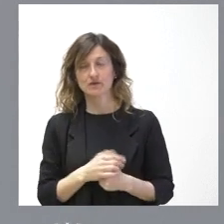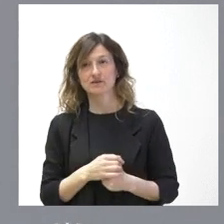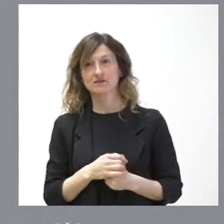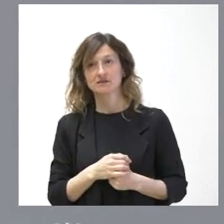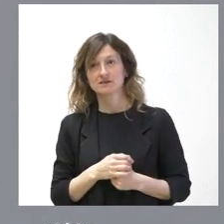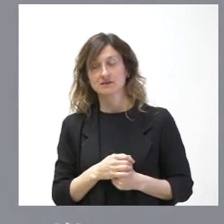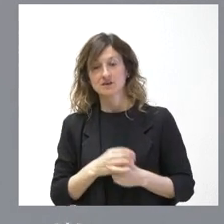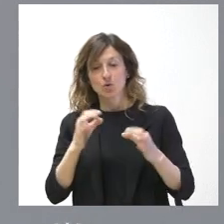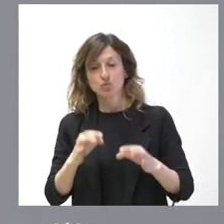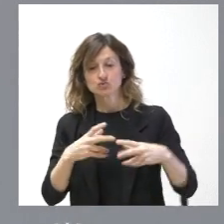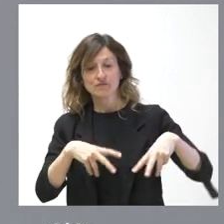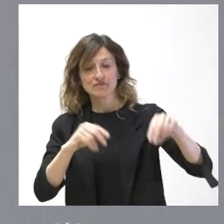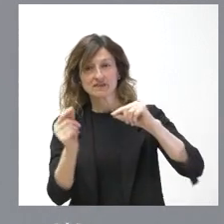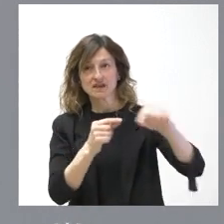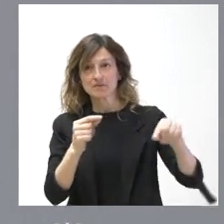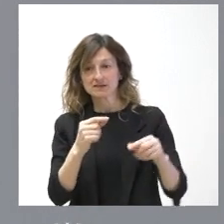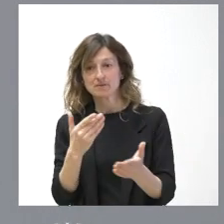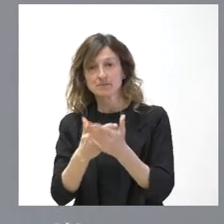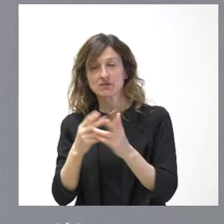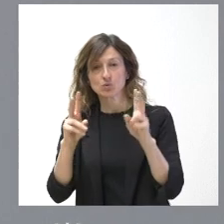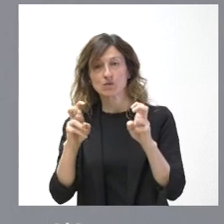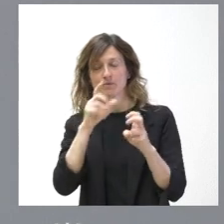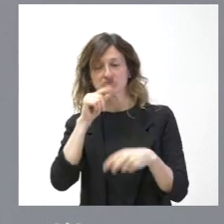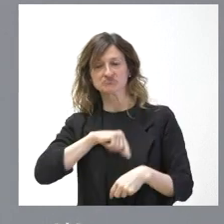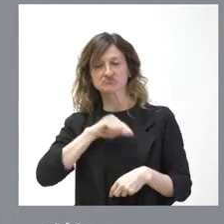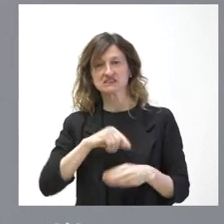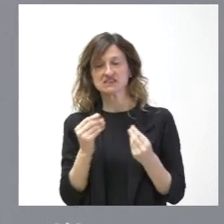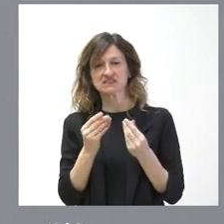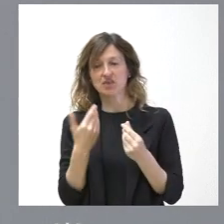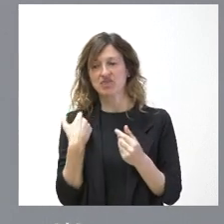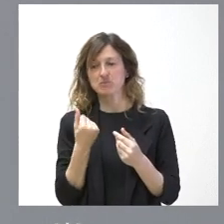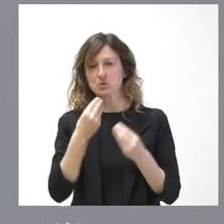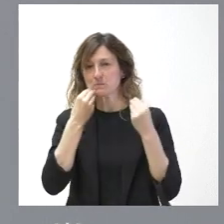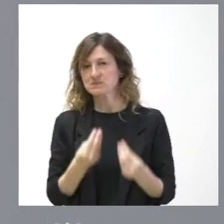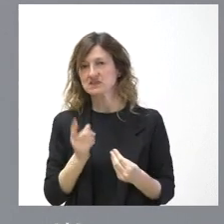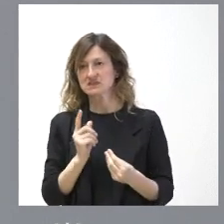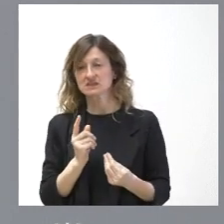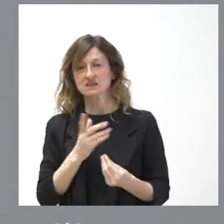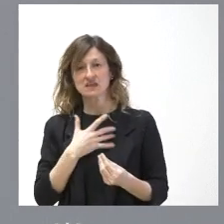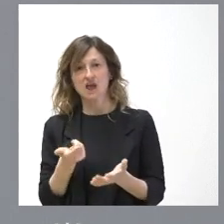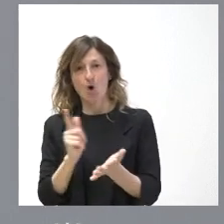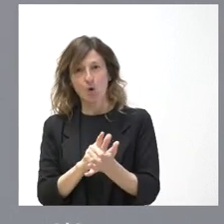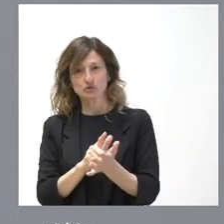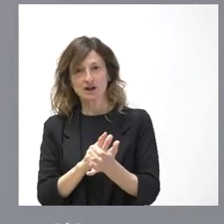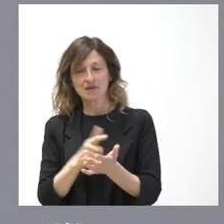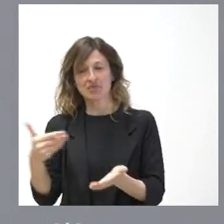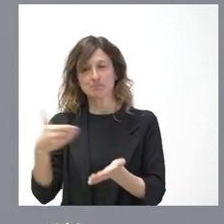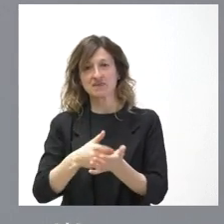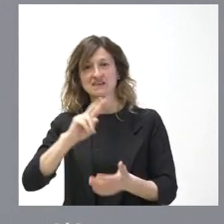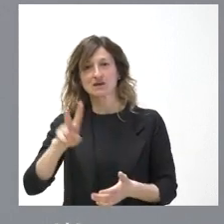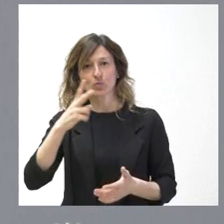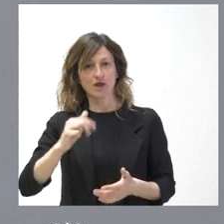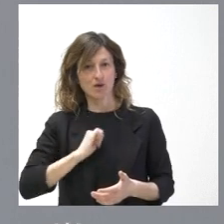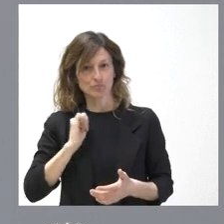el anterior es propio de quien tiene la sensación de que el recién acabado no lo salido bien y, por tanto, pide una segunda oportunidad,